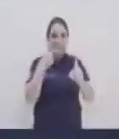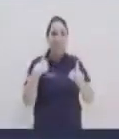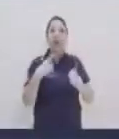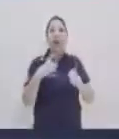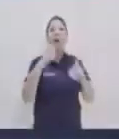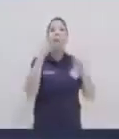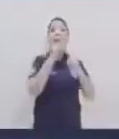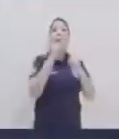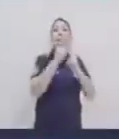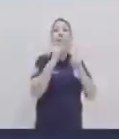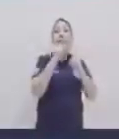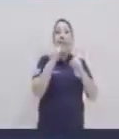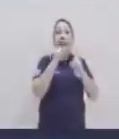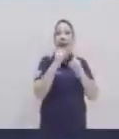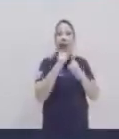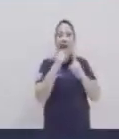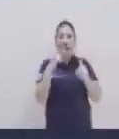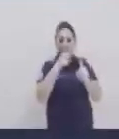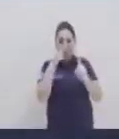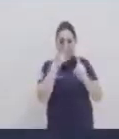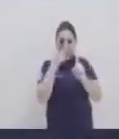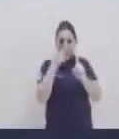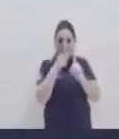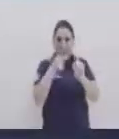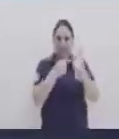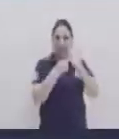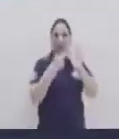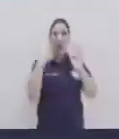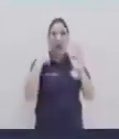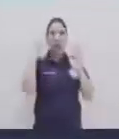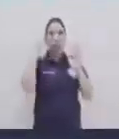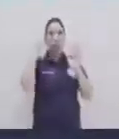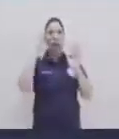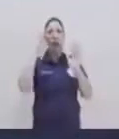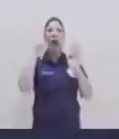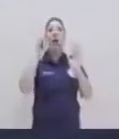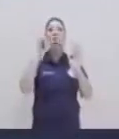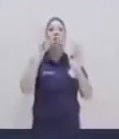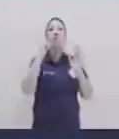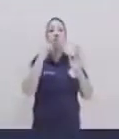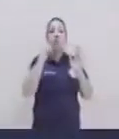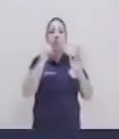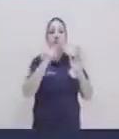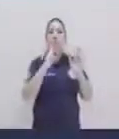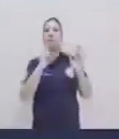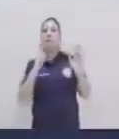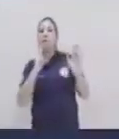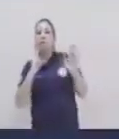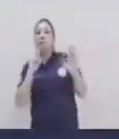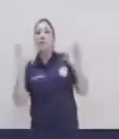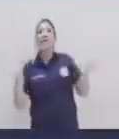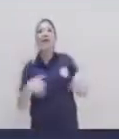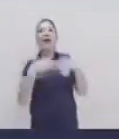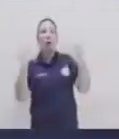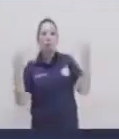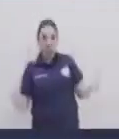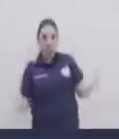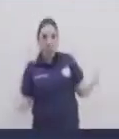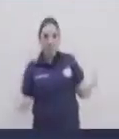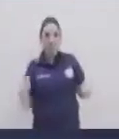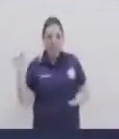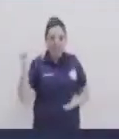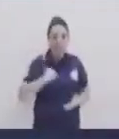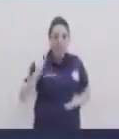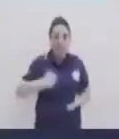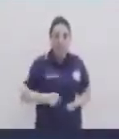aquellas palabras claves que vengan y nos hagan como que ese eco, ese eco de que existe y sí nos da esa acción pero si